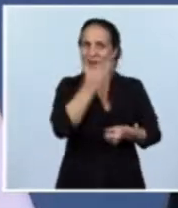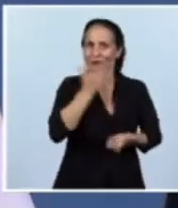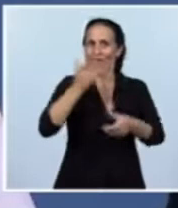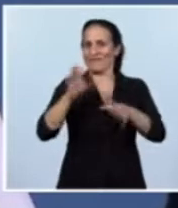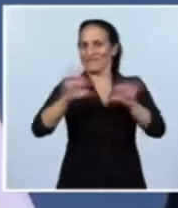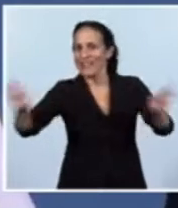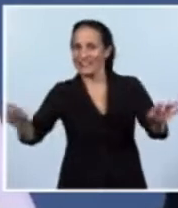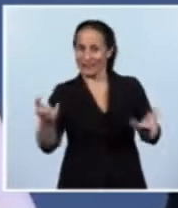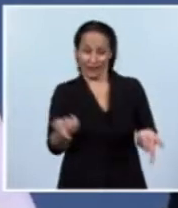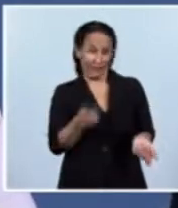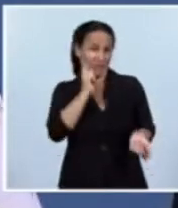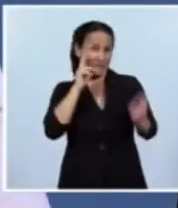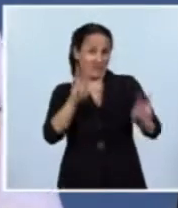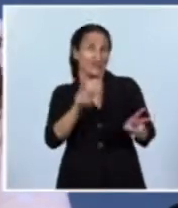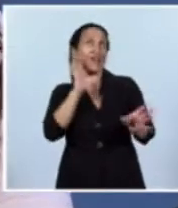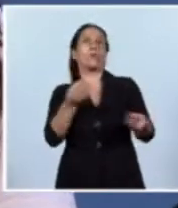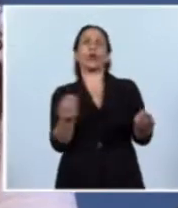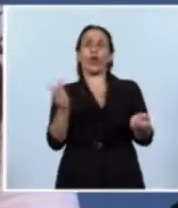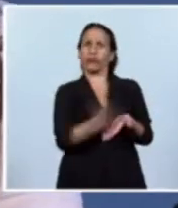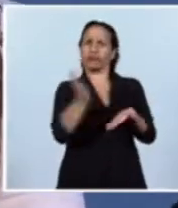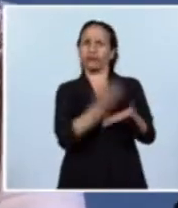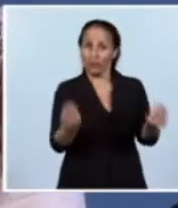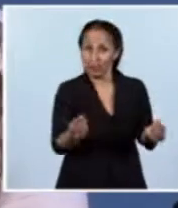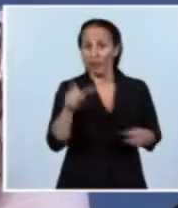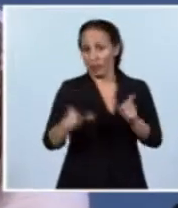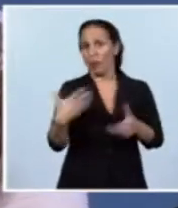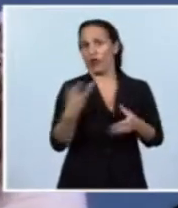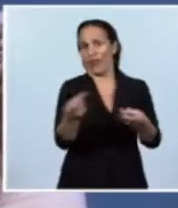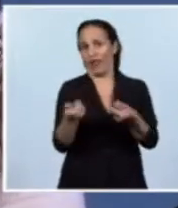sencilla la cuenta, es sencilla la cuenta.